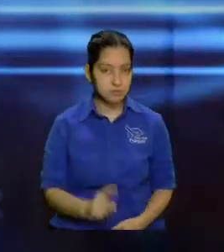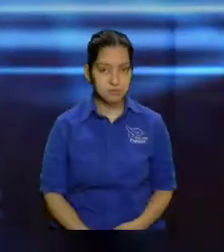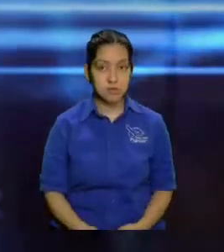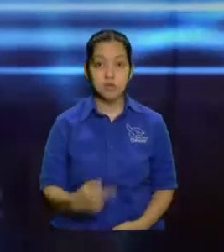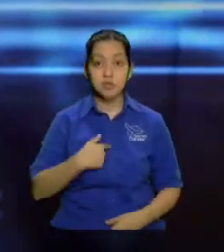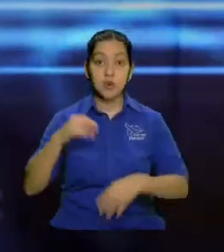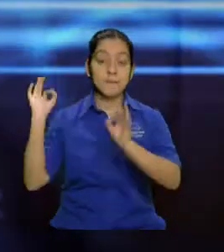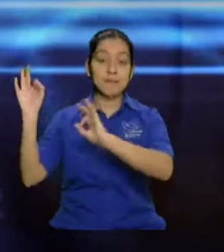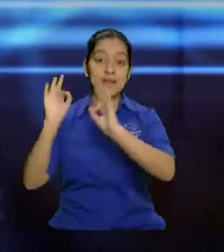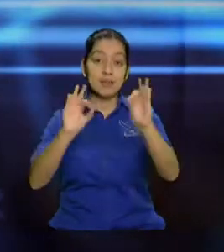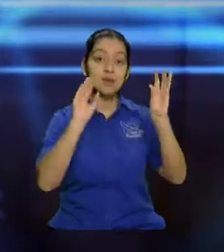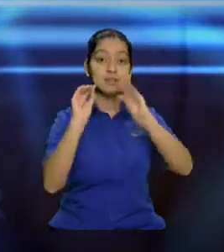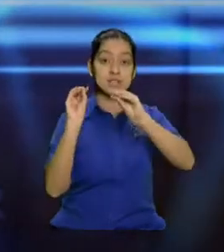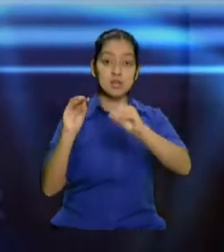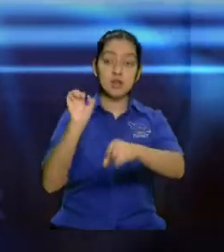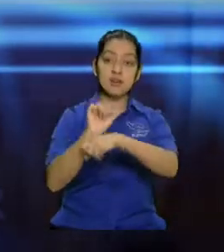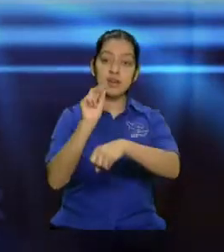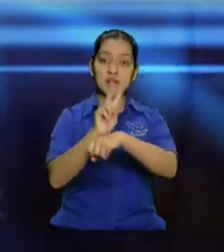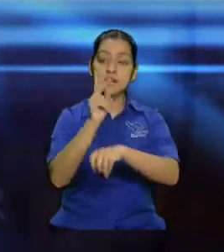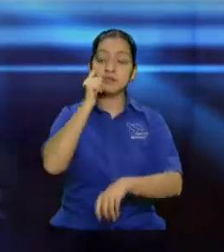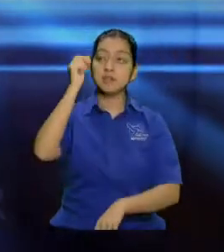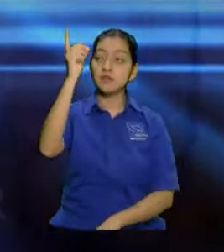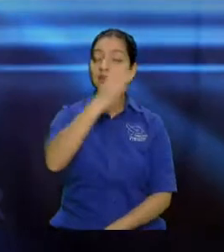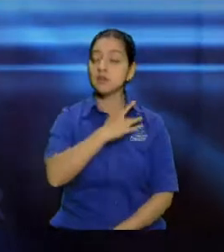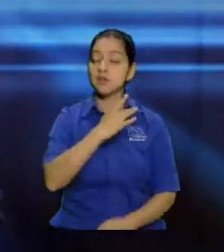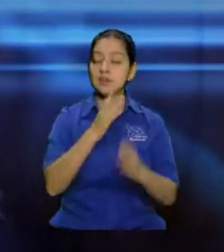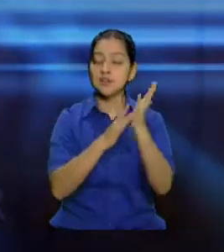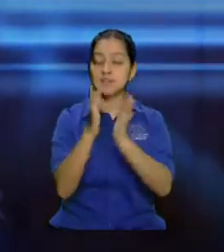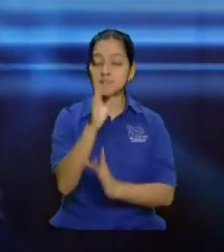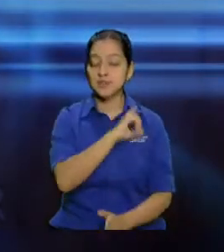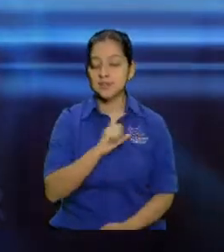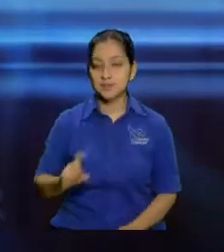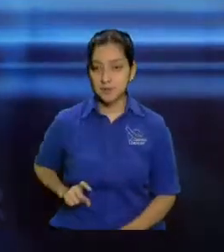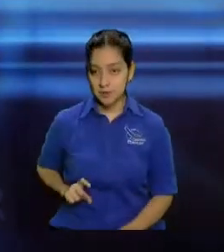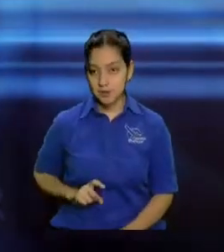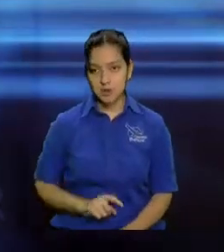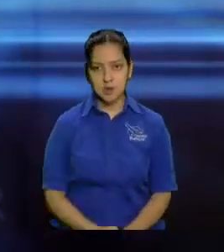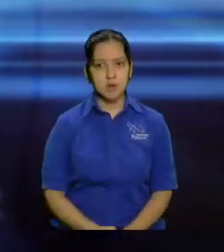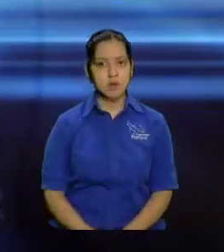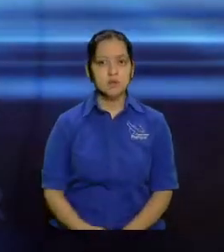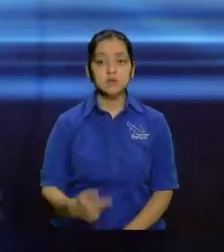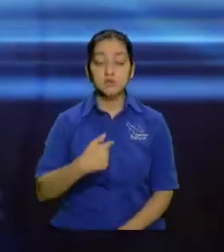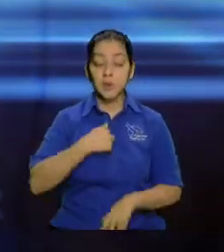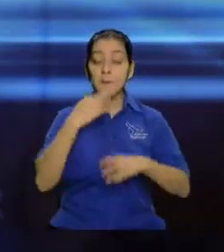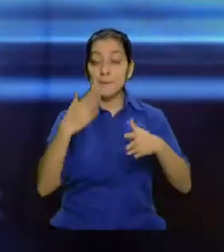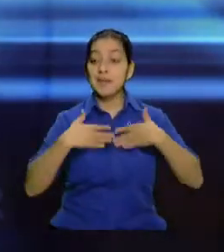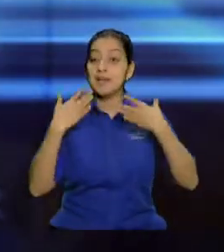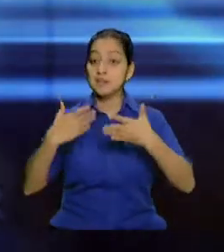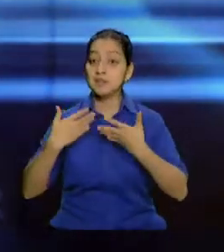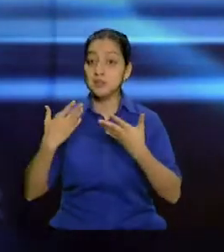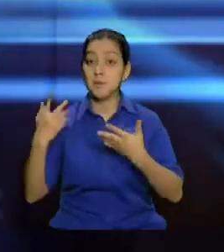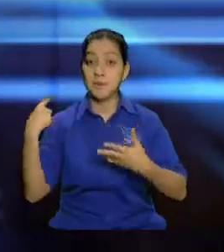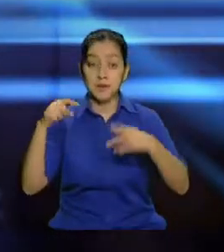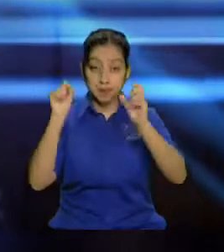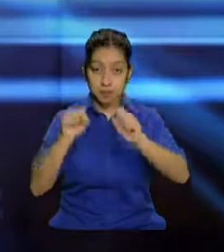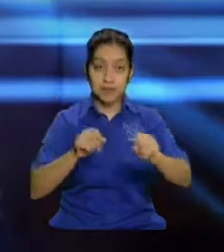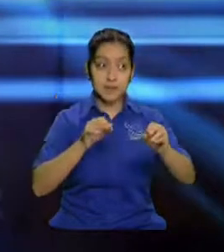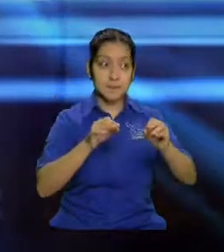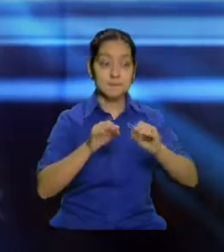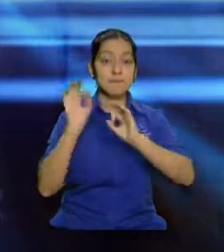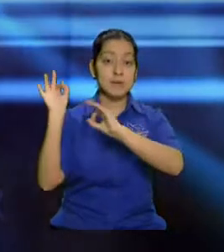Jesucristo. No necesito tener un espíritu de control ni de dominio sobre su vida. Yo me regocijo con poderle predicar la palabra.